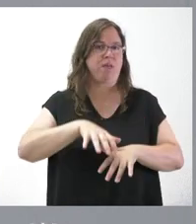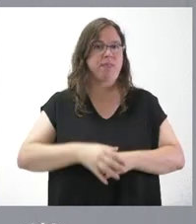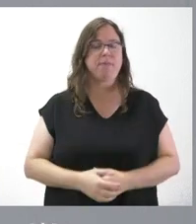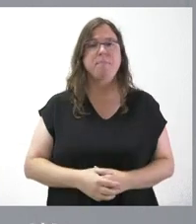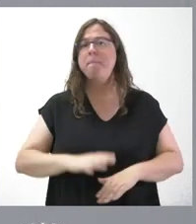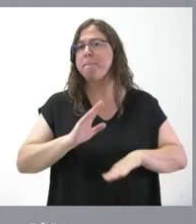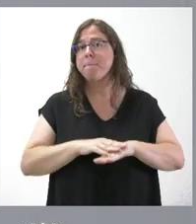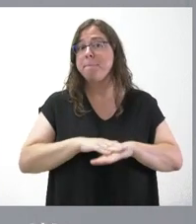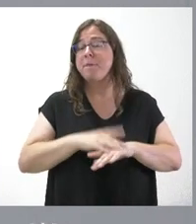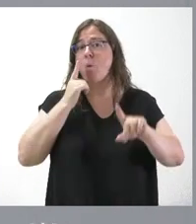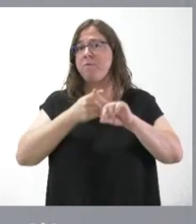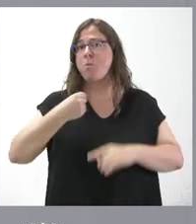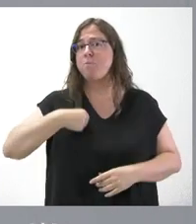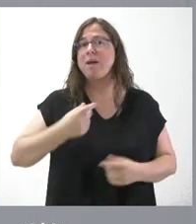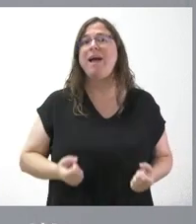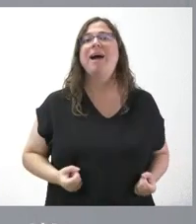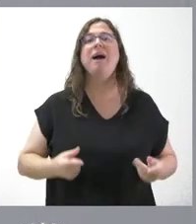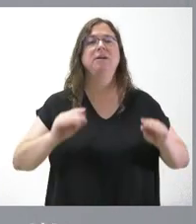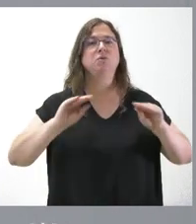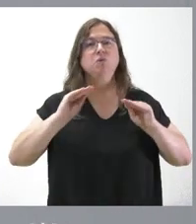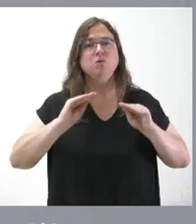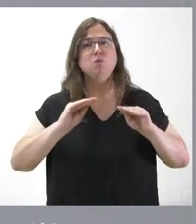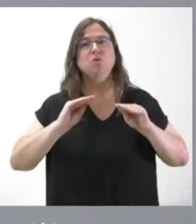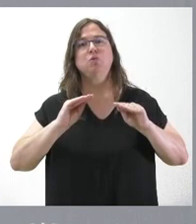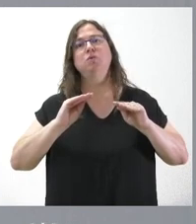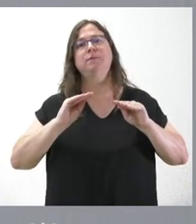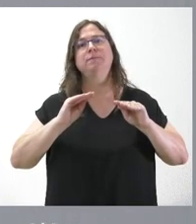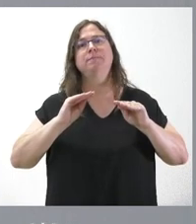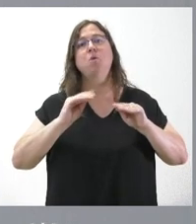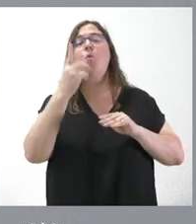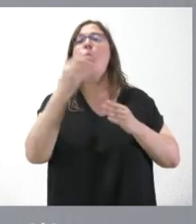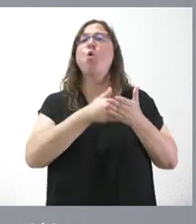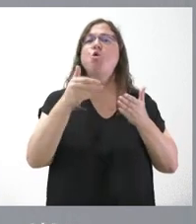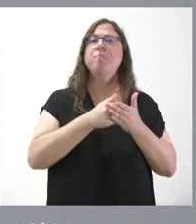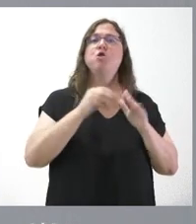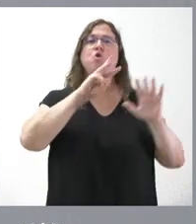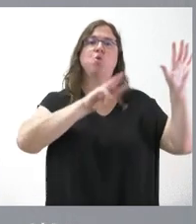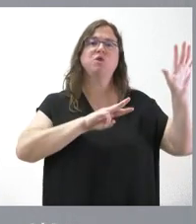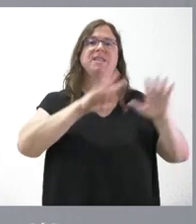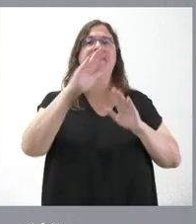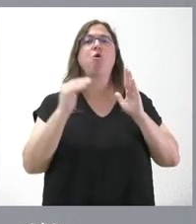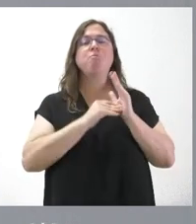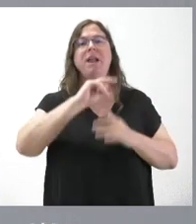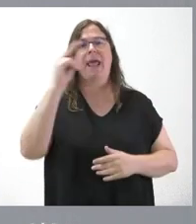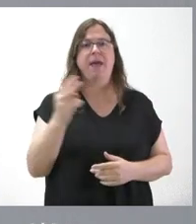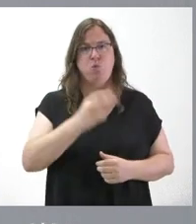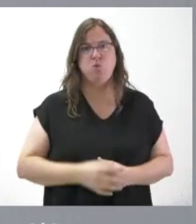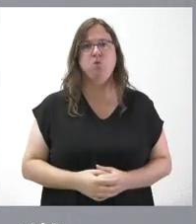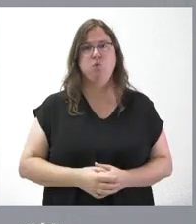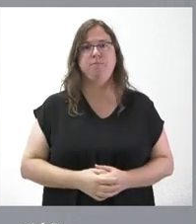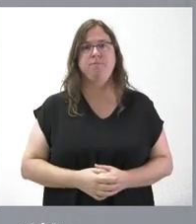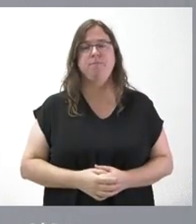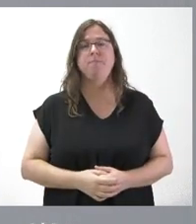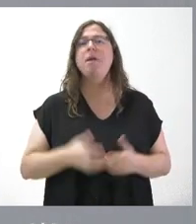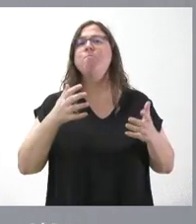Para esta finalidad y sus gastos de funcionamiento se destinan 1.085.000 euros. Son